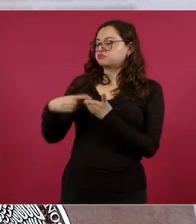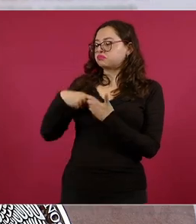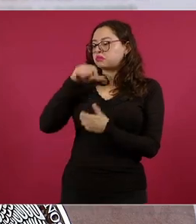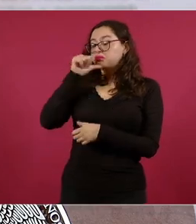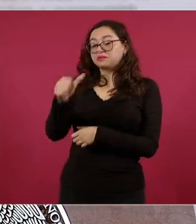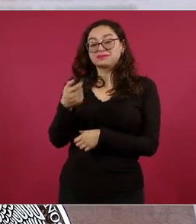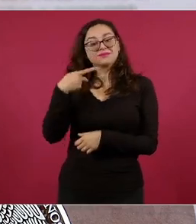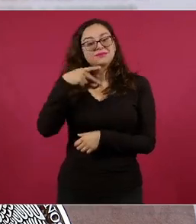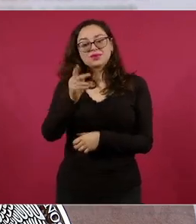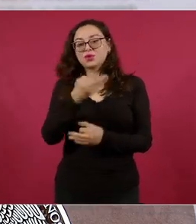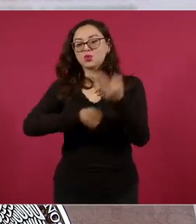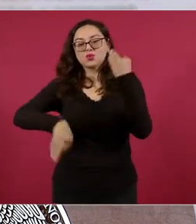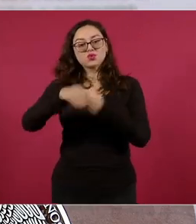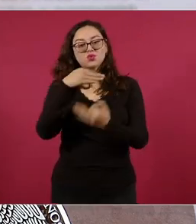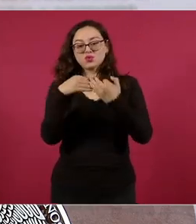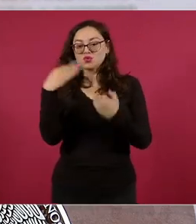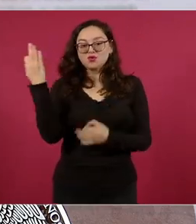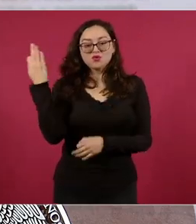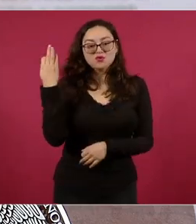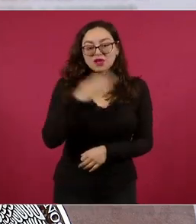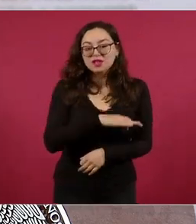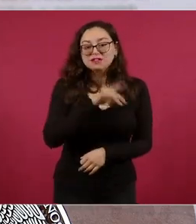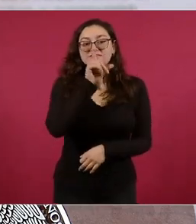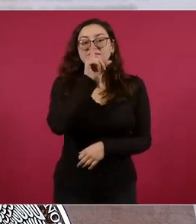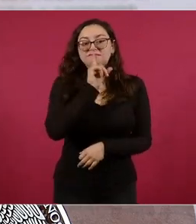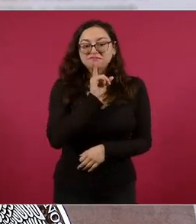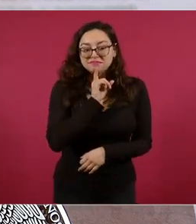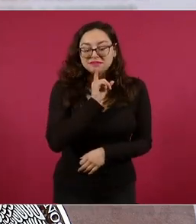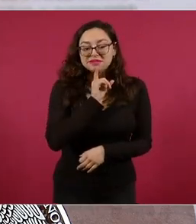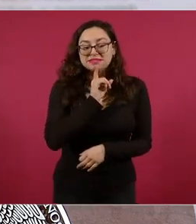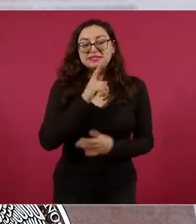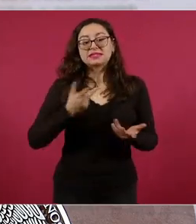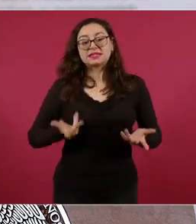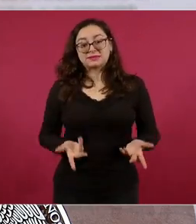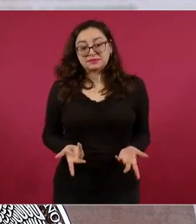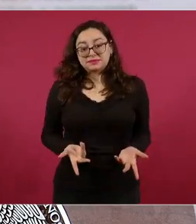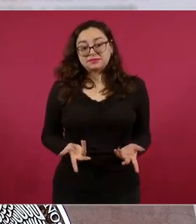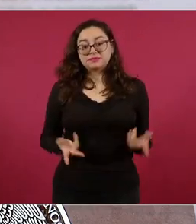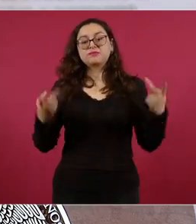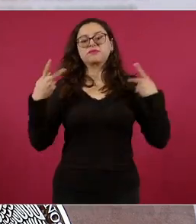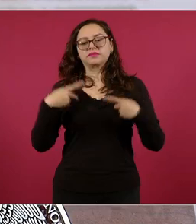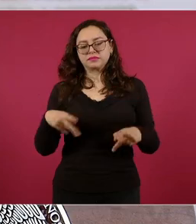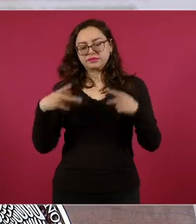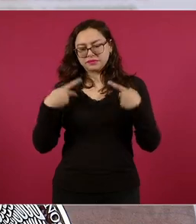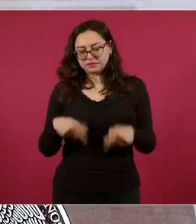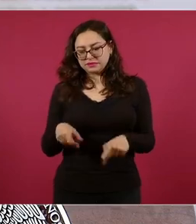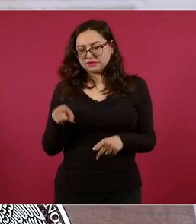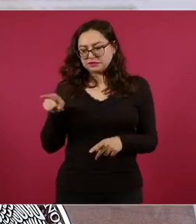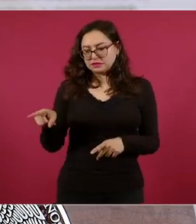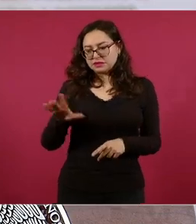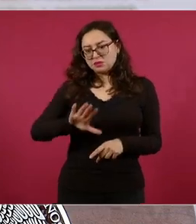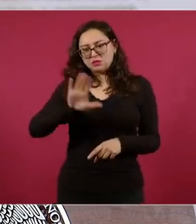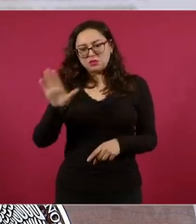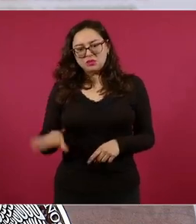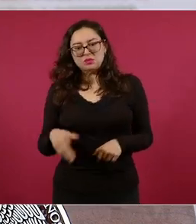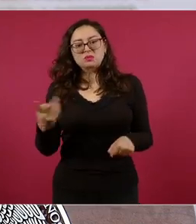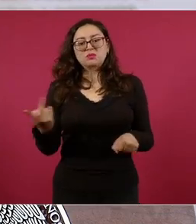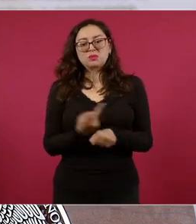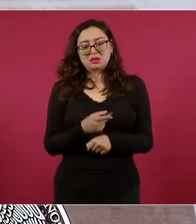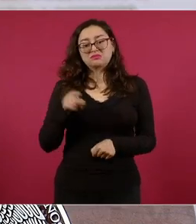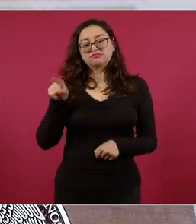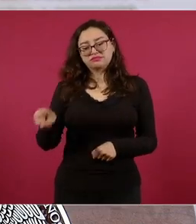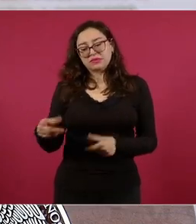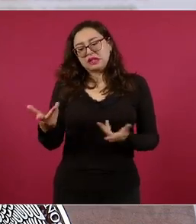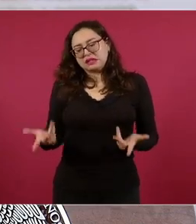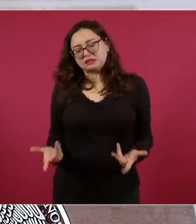fue inventado. Esto es falso. La persona que lamentablemente perdió la vida era un indigente que murió